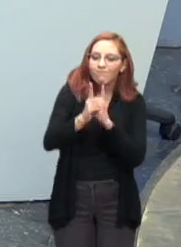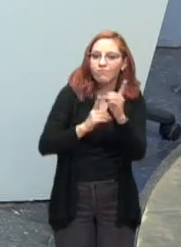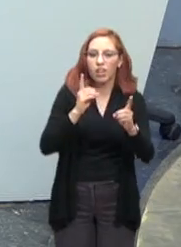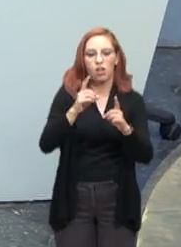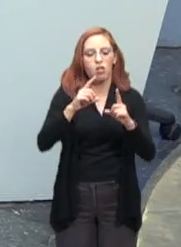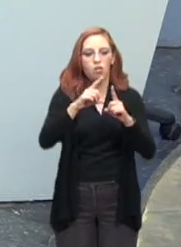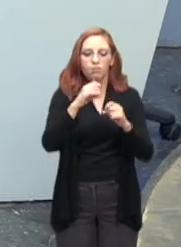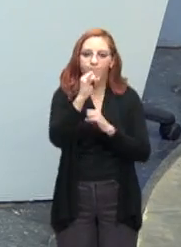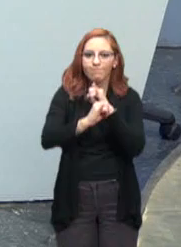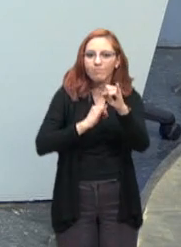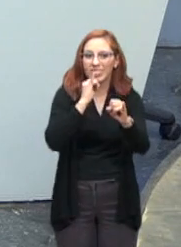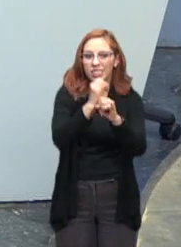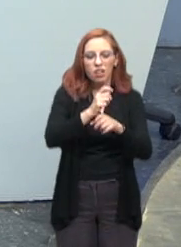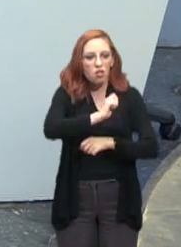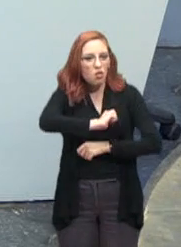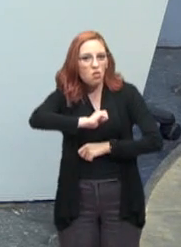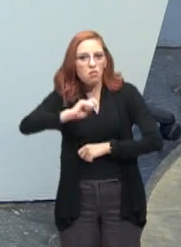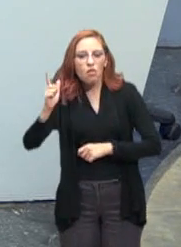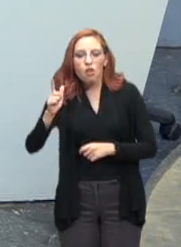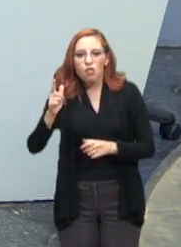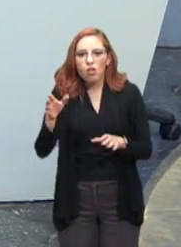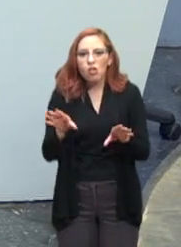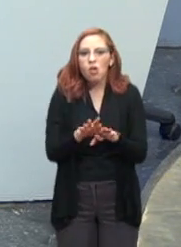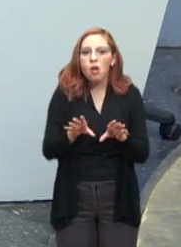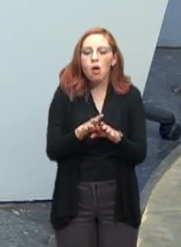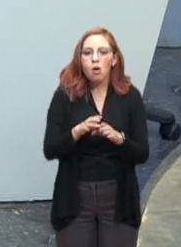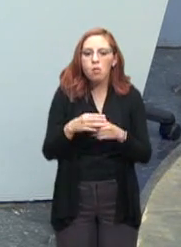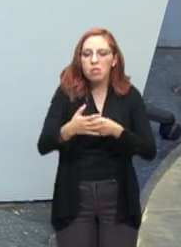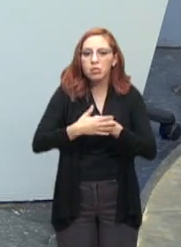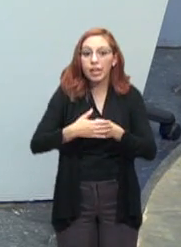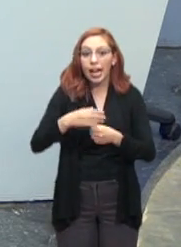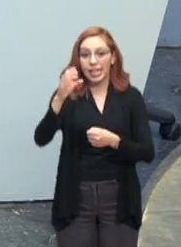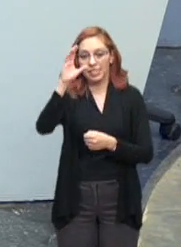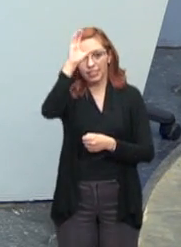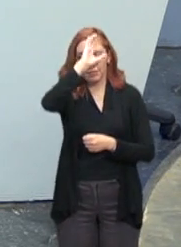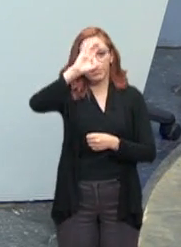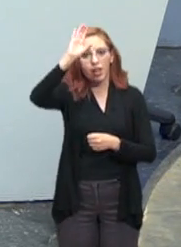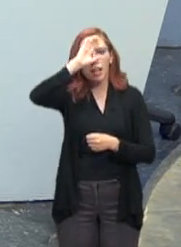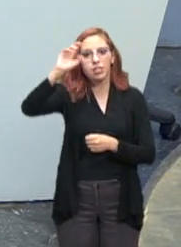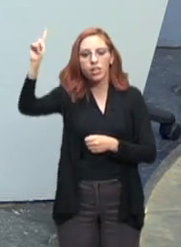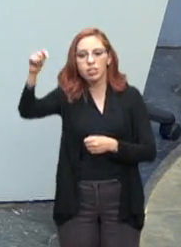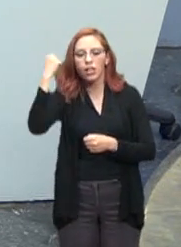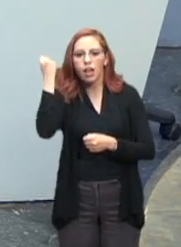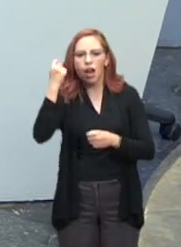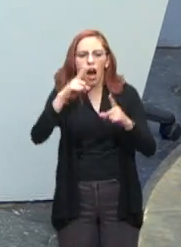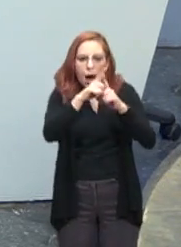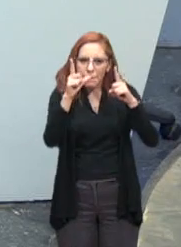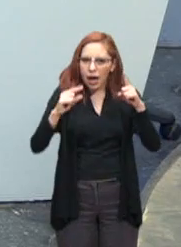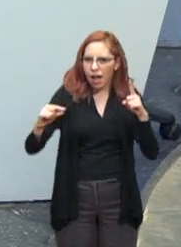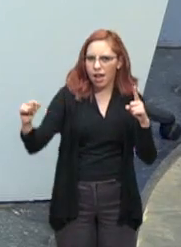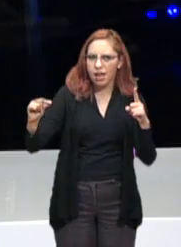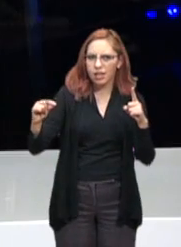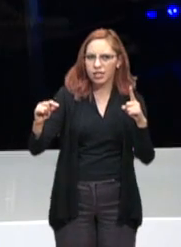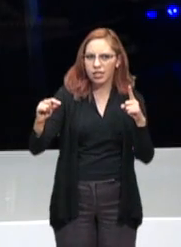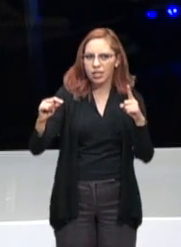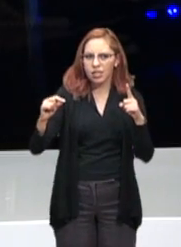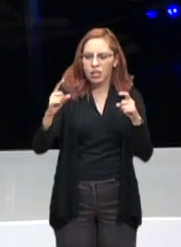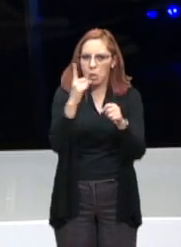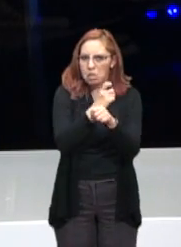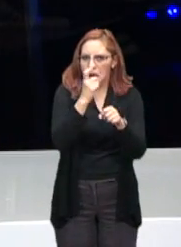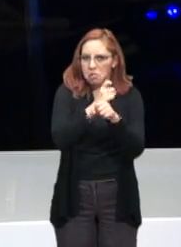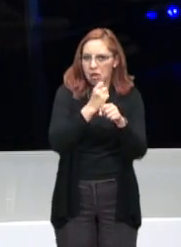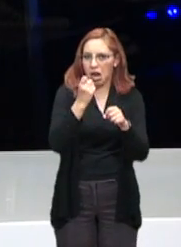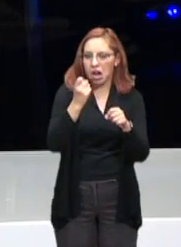internacional, de alto rendimiento. La ciencia y tecnología, que no somos un país meramente detonador